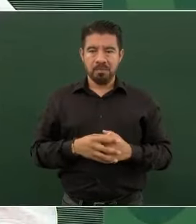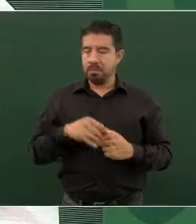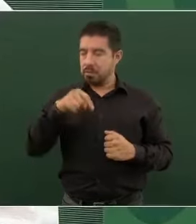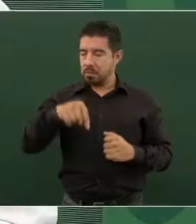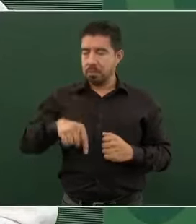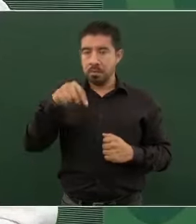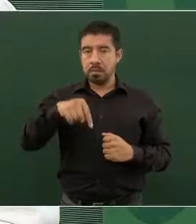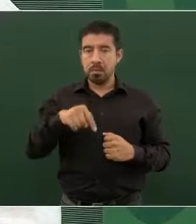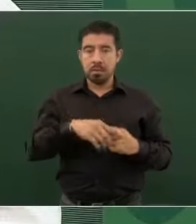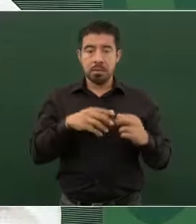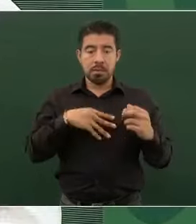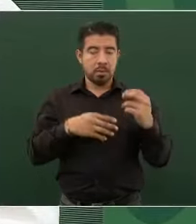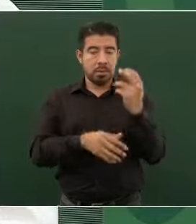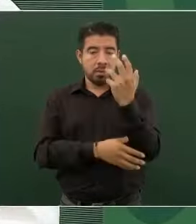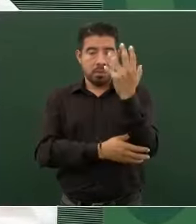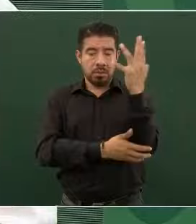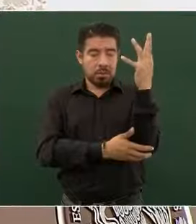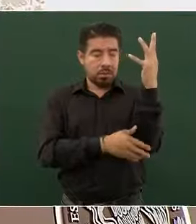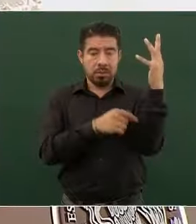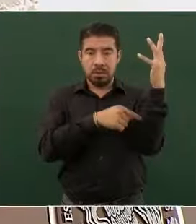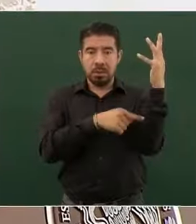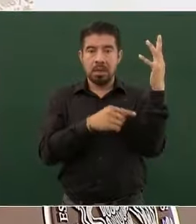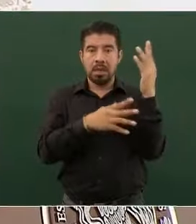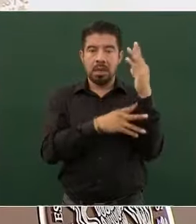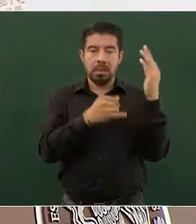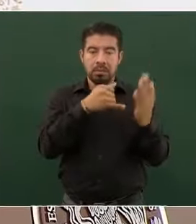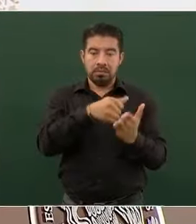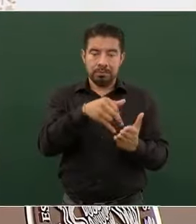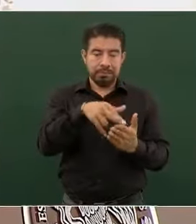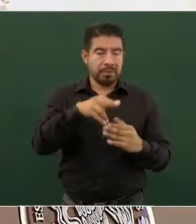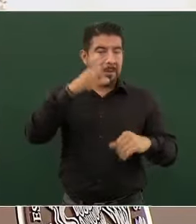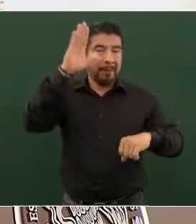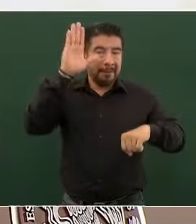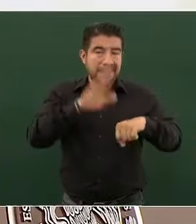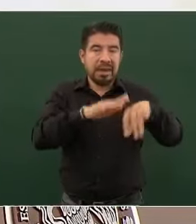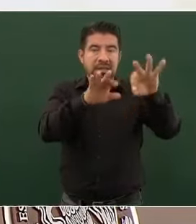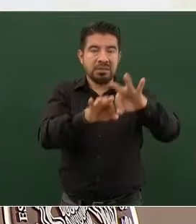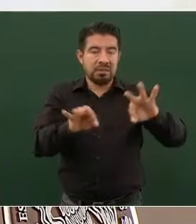de reforestación más importante del mundo.